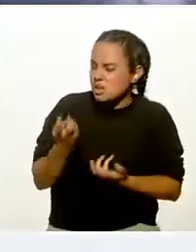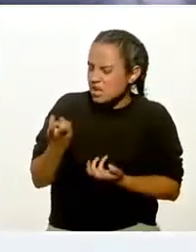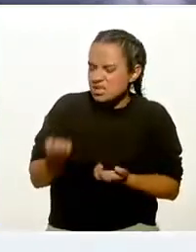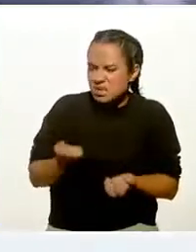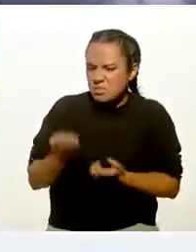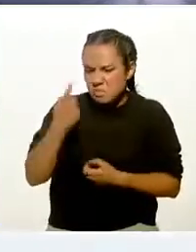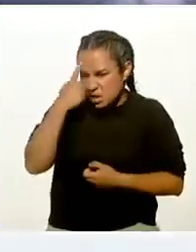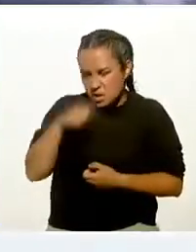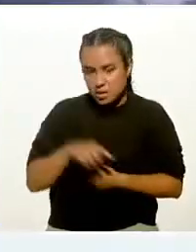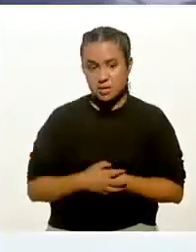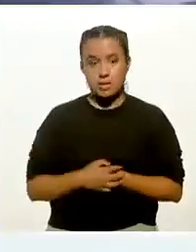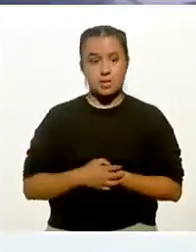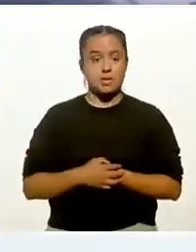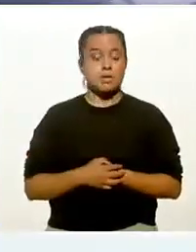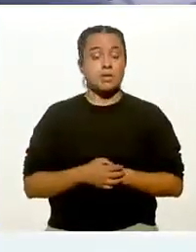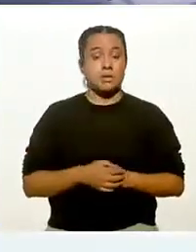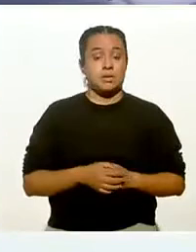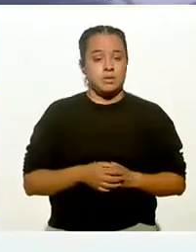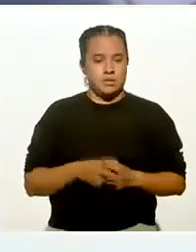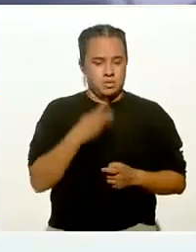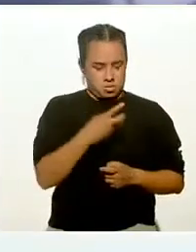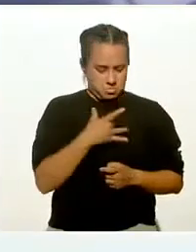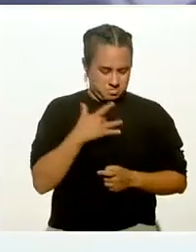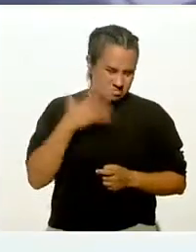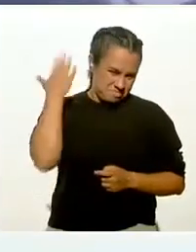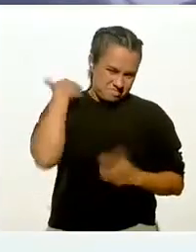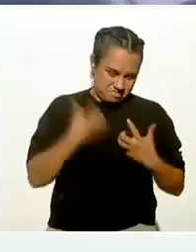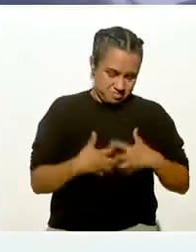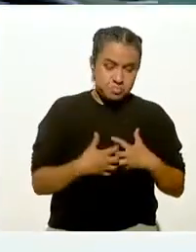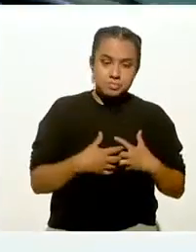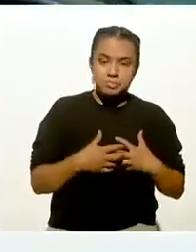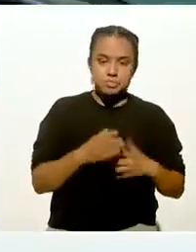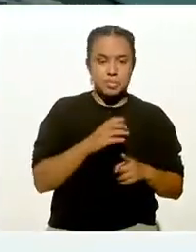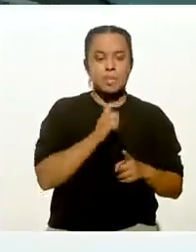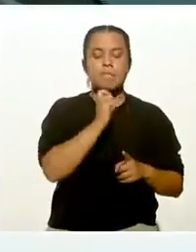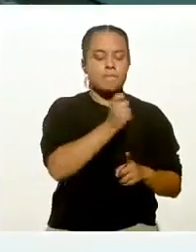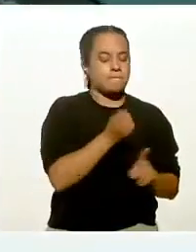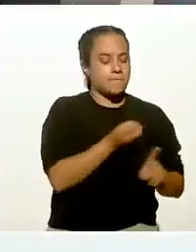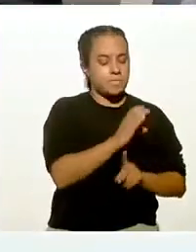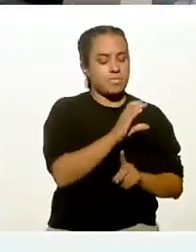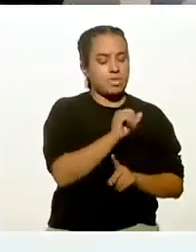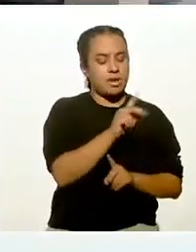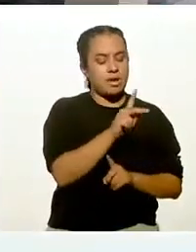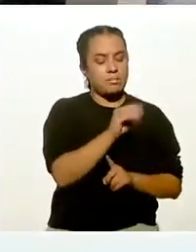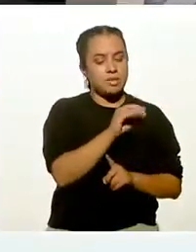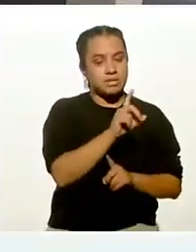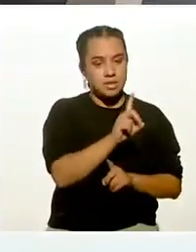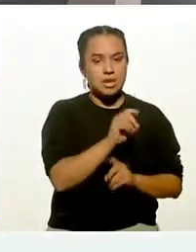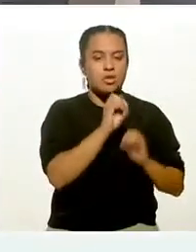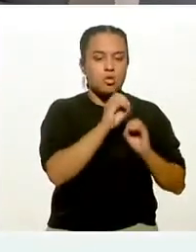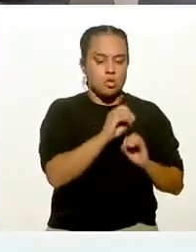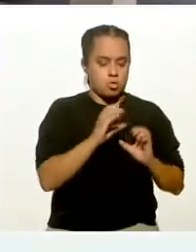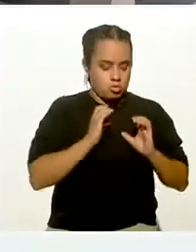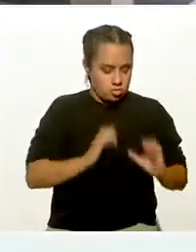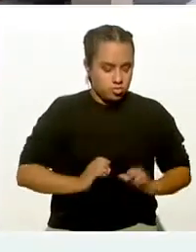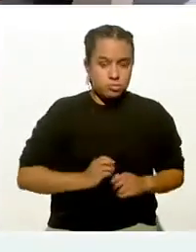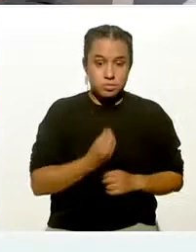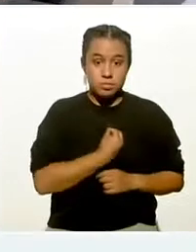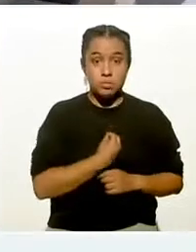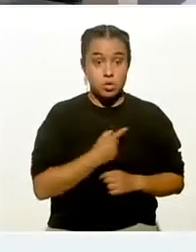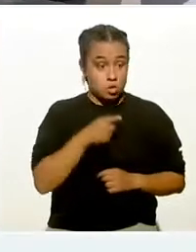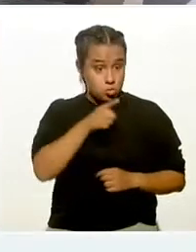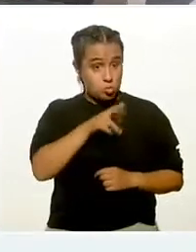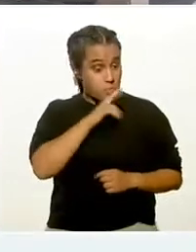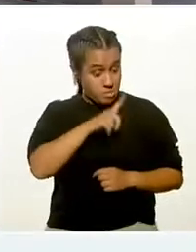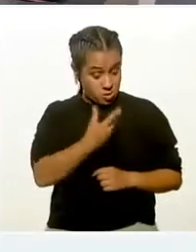La función cardiopulmonar también se le conoce como capacidad o condición física. Entre mejor condición